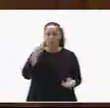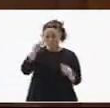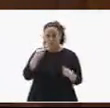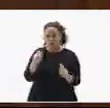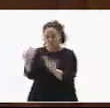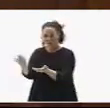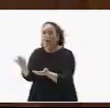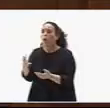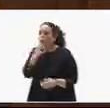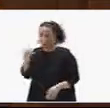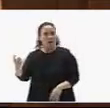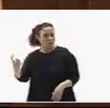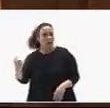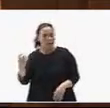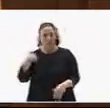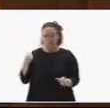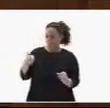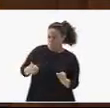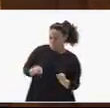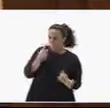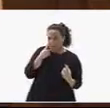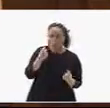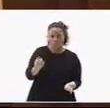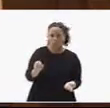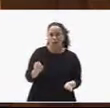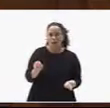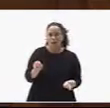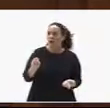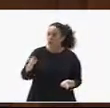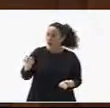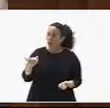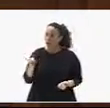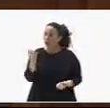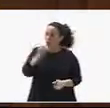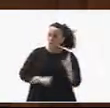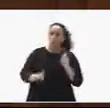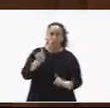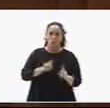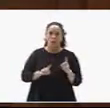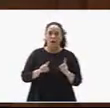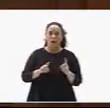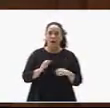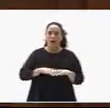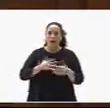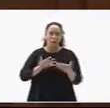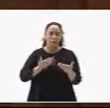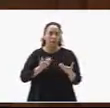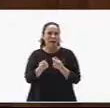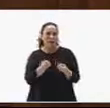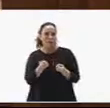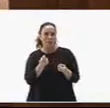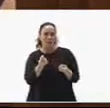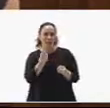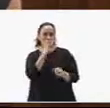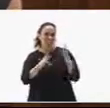porque hemos notado a lo largo de este tiempo que tiene usted algún problema en el manejo de las cifras y de los